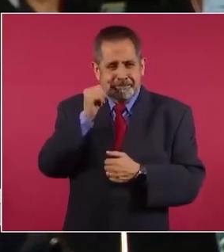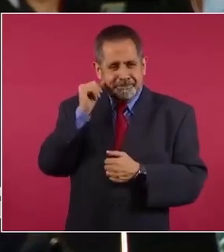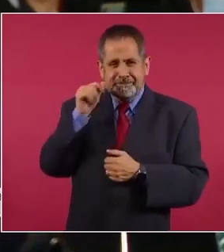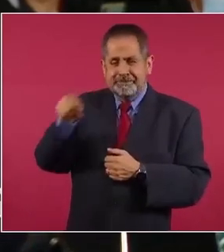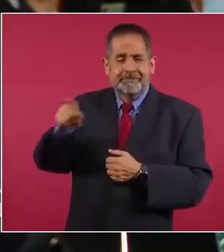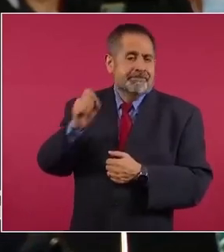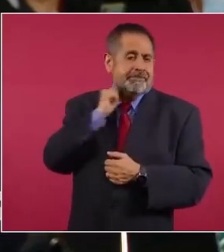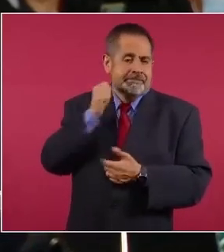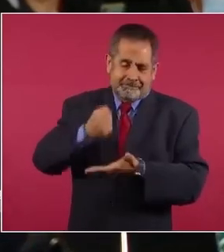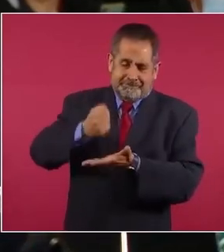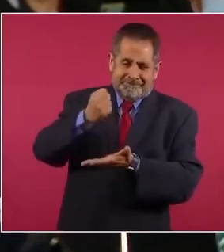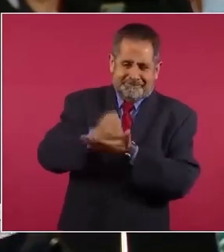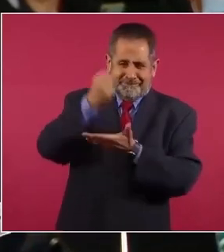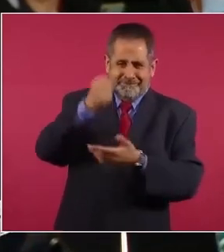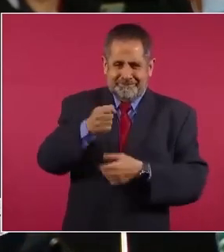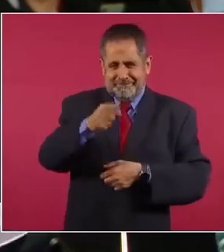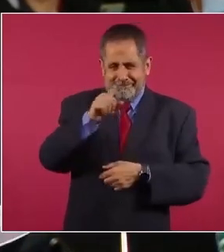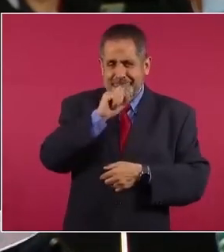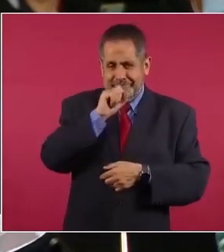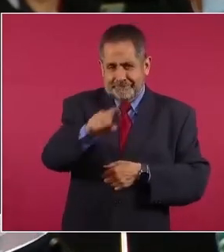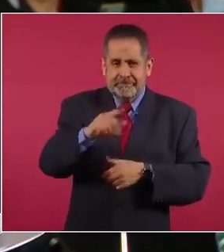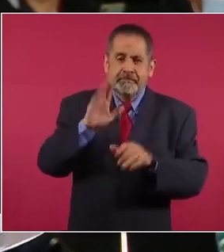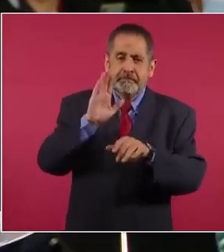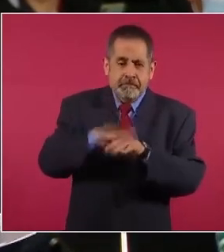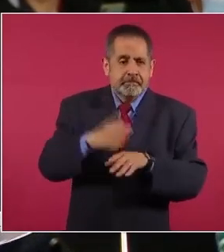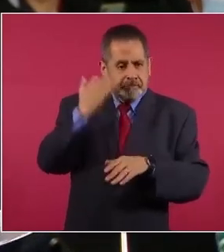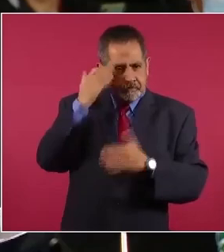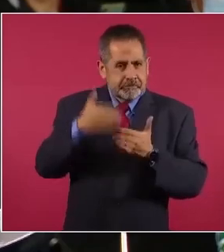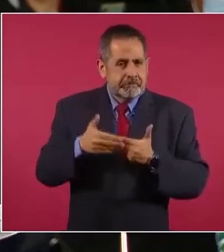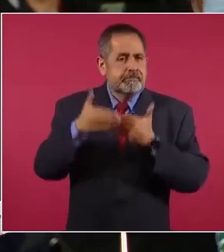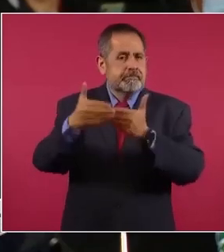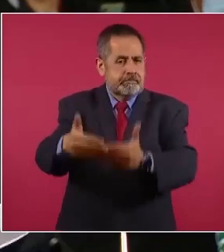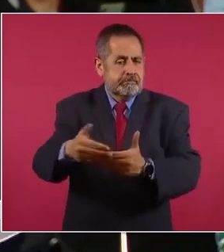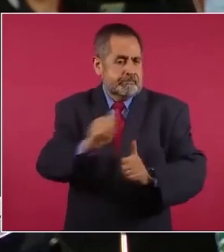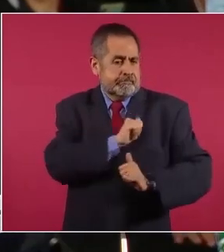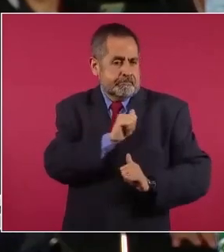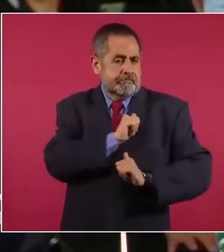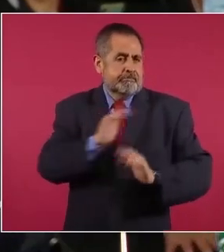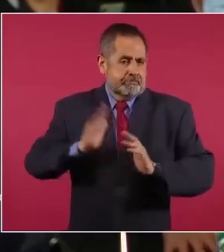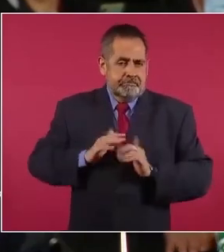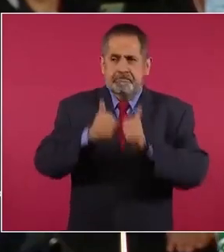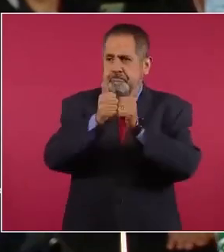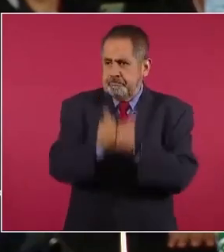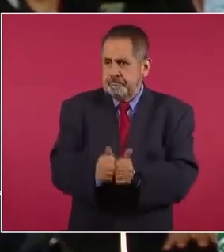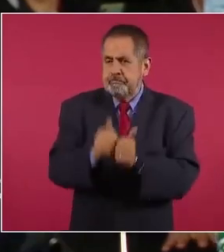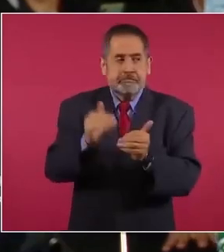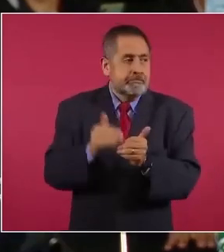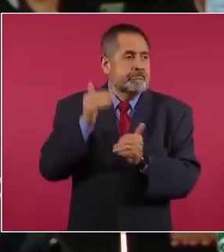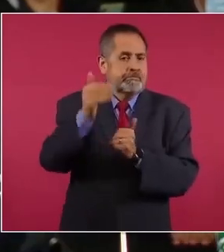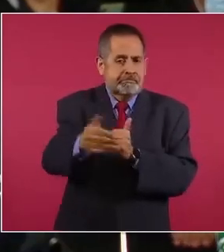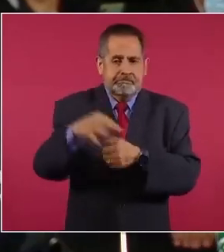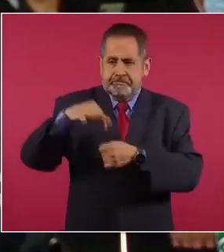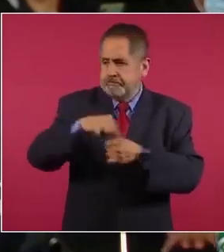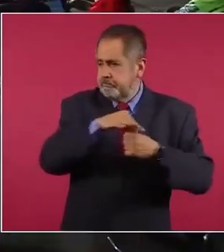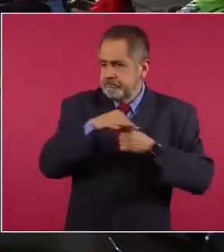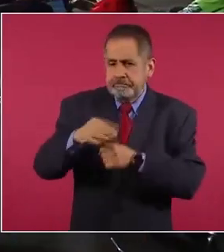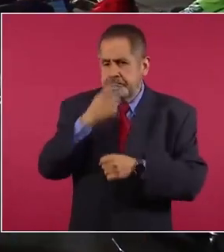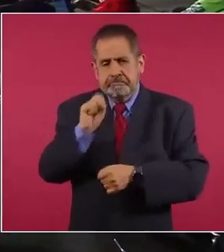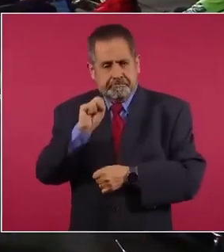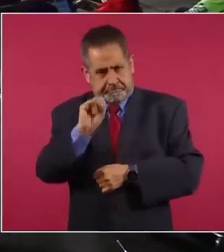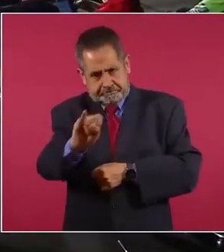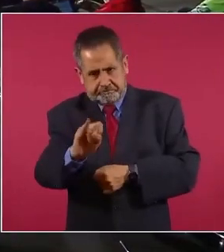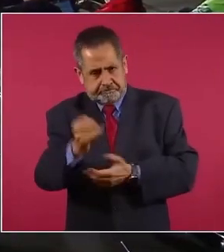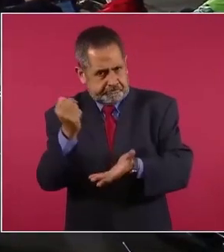el Senado de la ampliación de la actuación de las Fuerzas Armadas que ya ha sido votado favorablemente